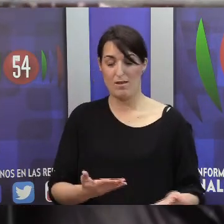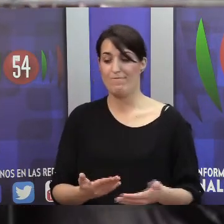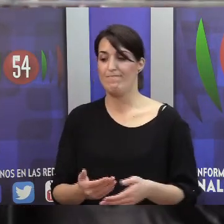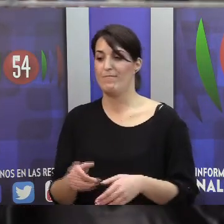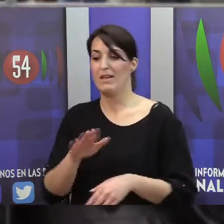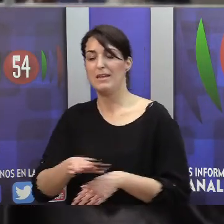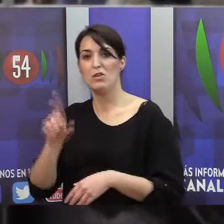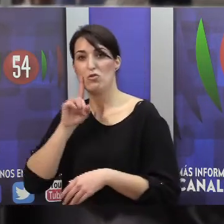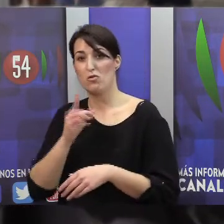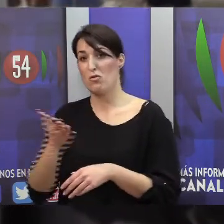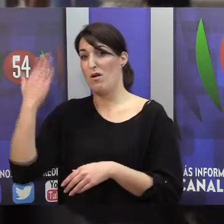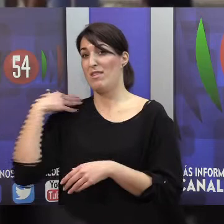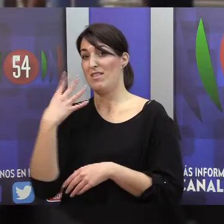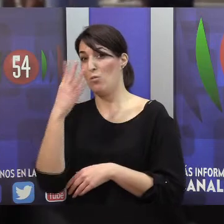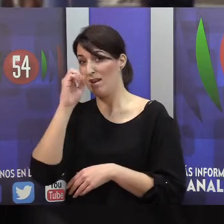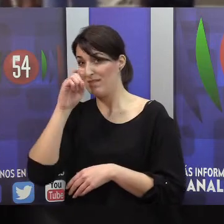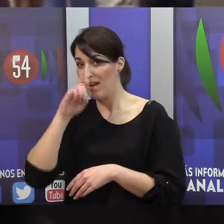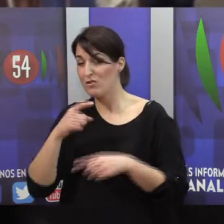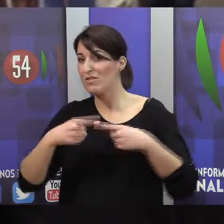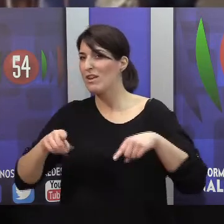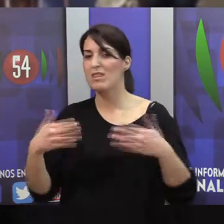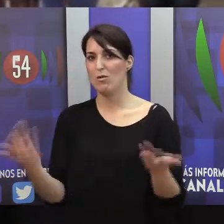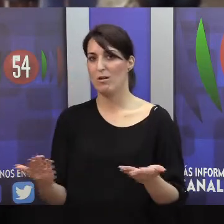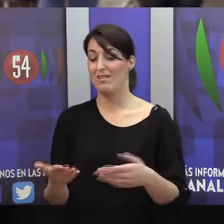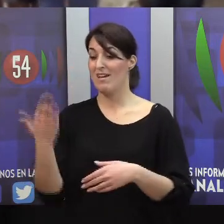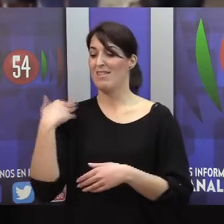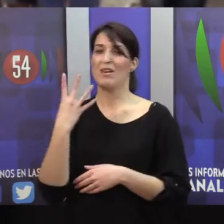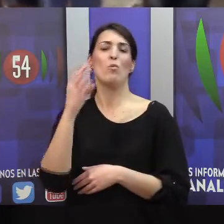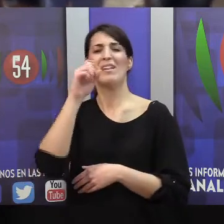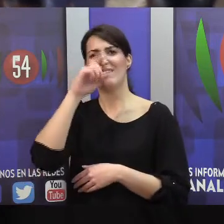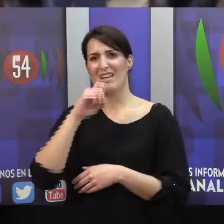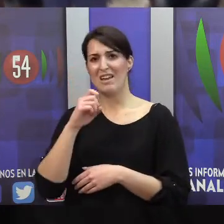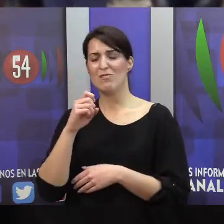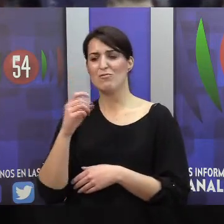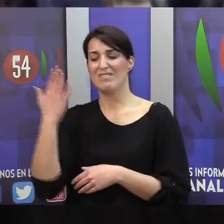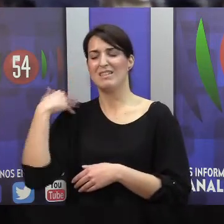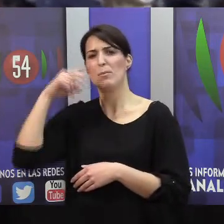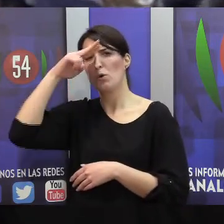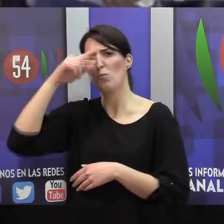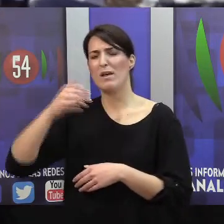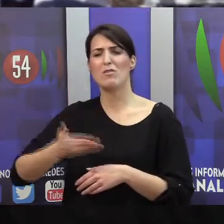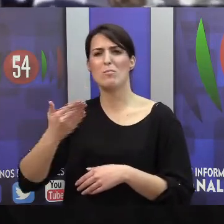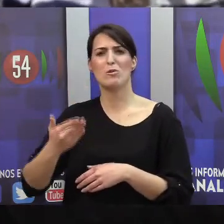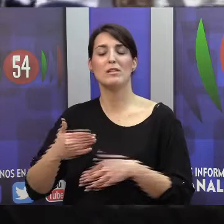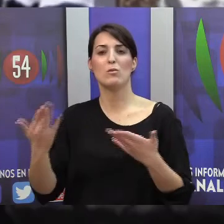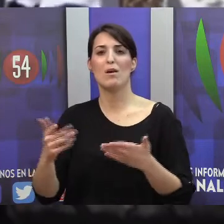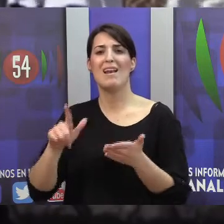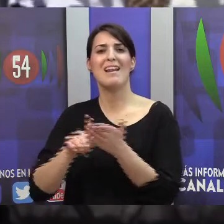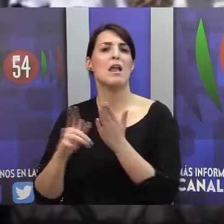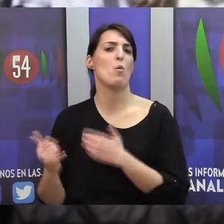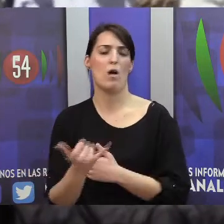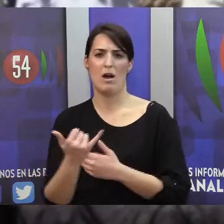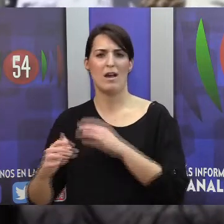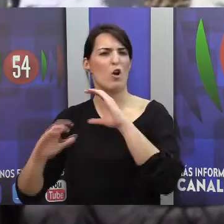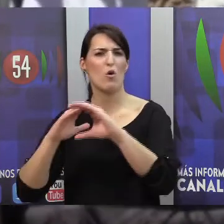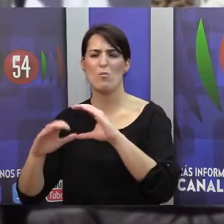había hace 40 años, es que hace 40 años a los niños sordos la mayor preocupación era el lenguaje, que se comunicara. Entonces las